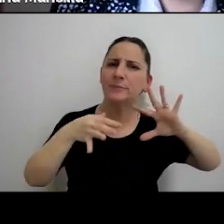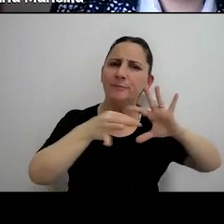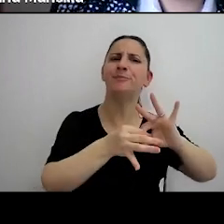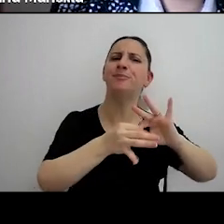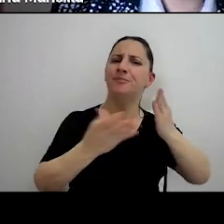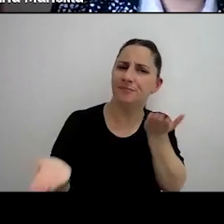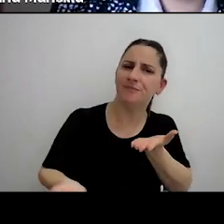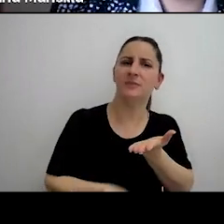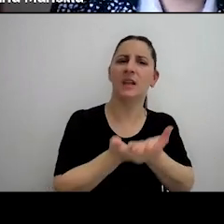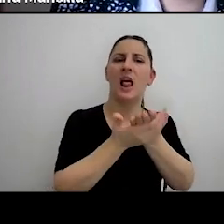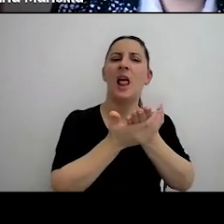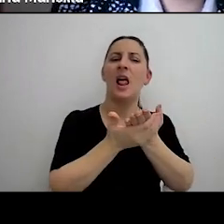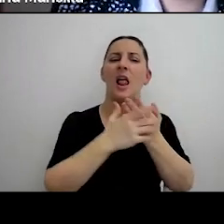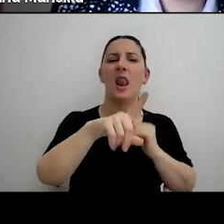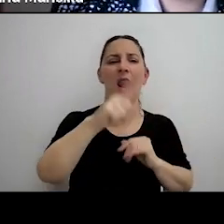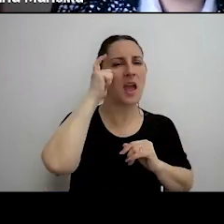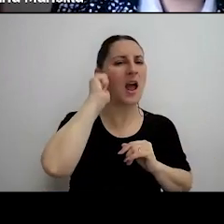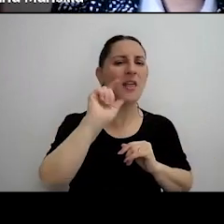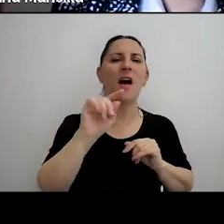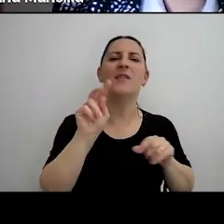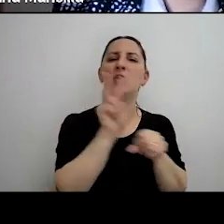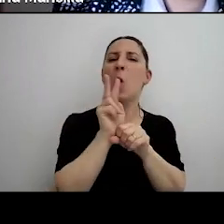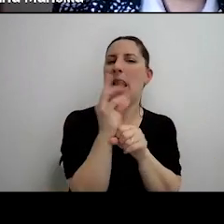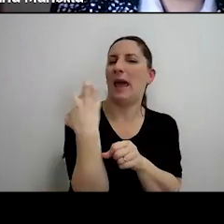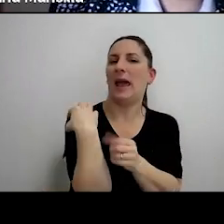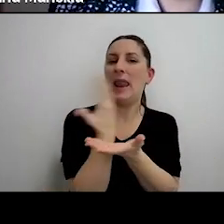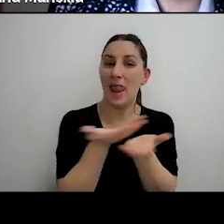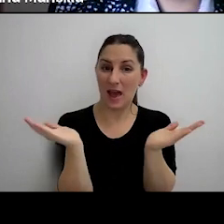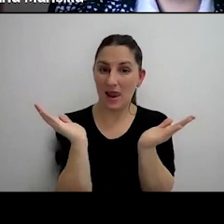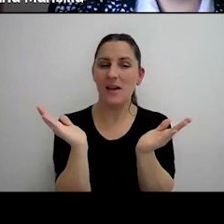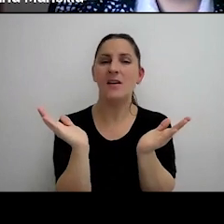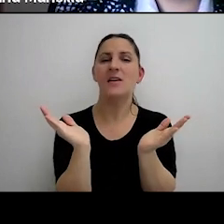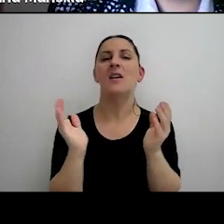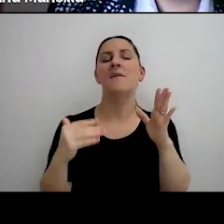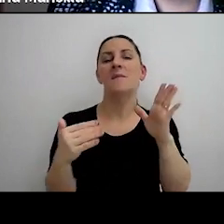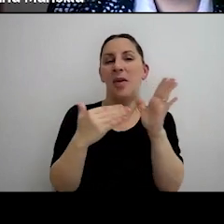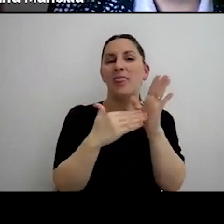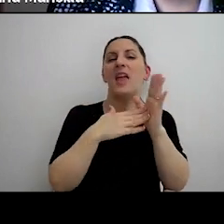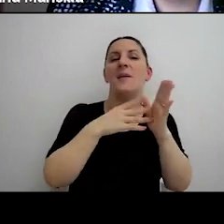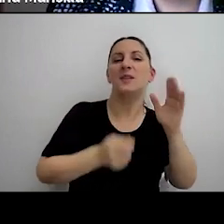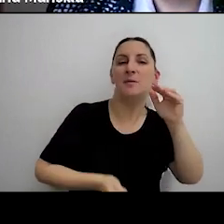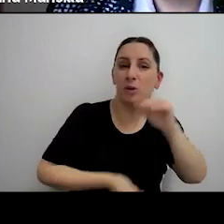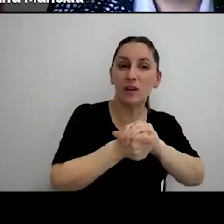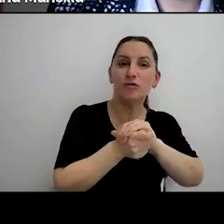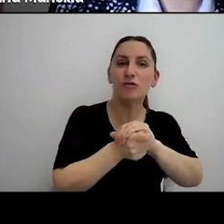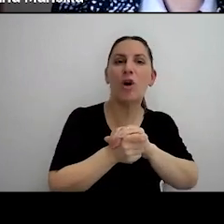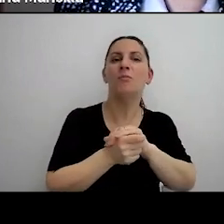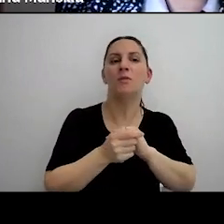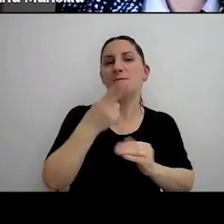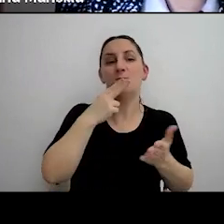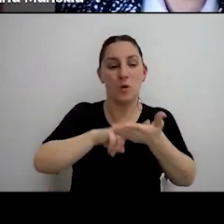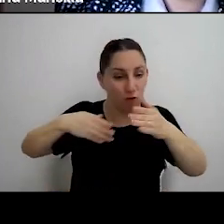legalidad y de igualdad y generalidad frente a que una importación ingresa libre de todo impuesto.